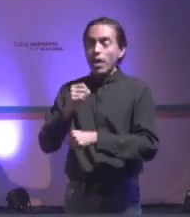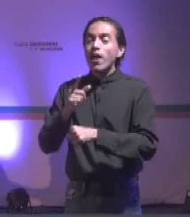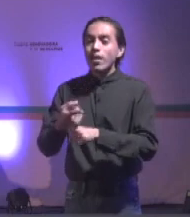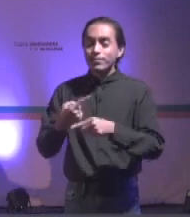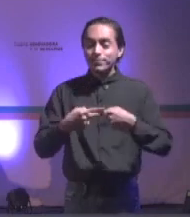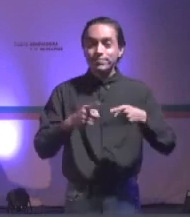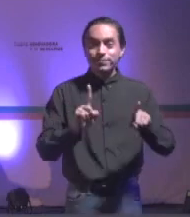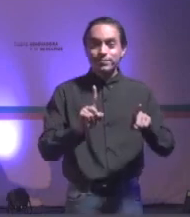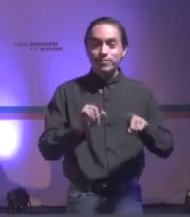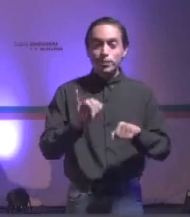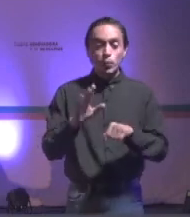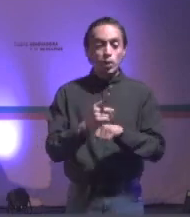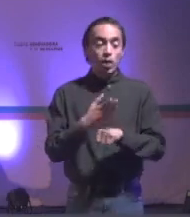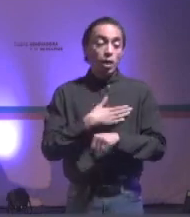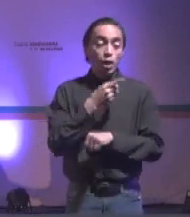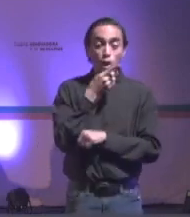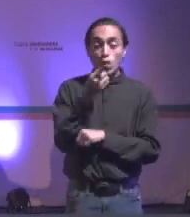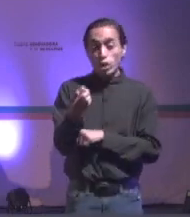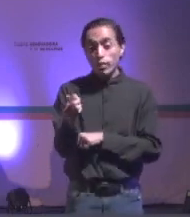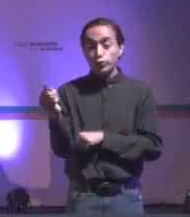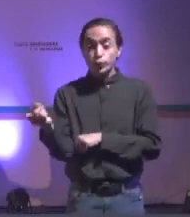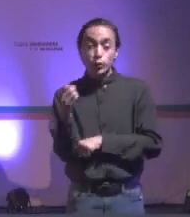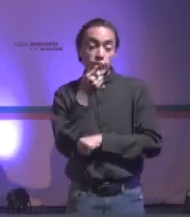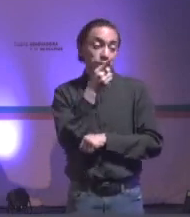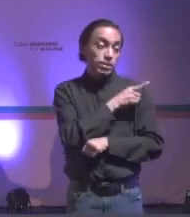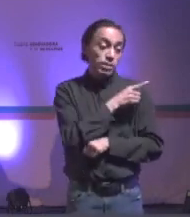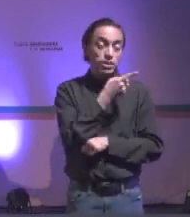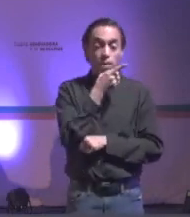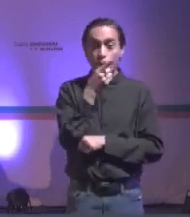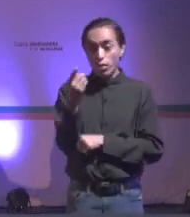si no es un, yo digo, tú dices y no sirve de nada.